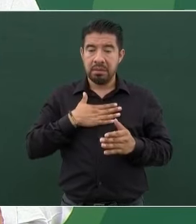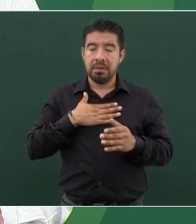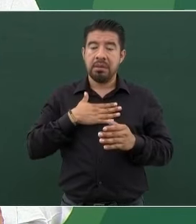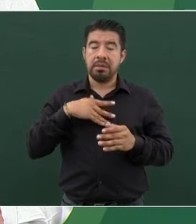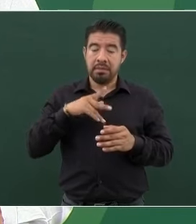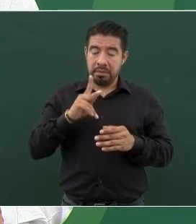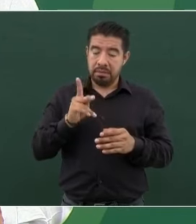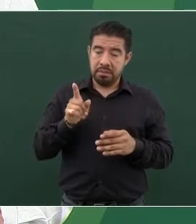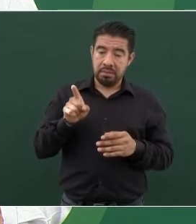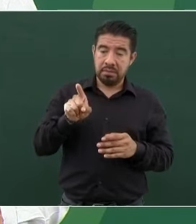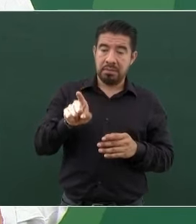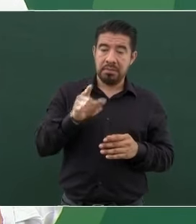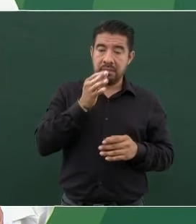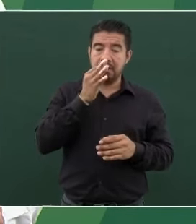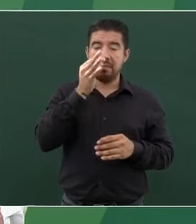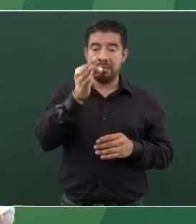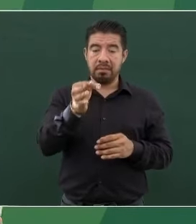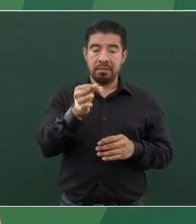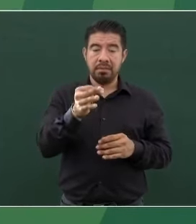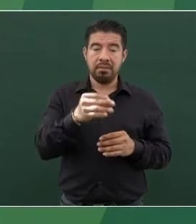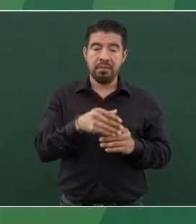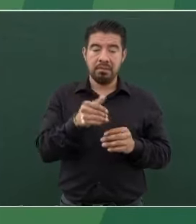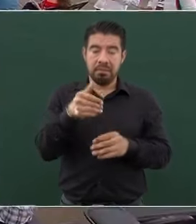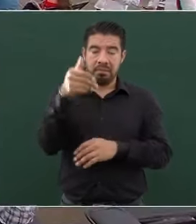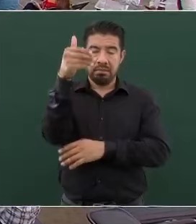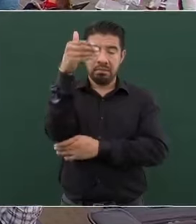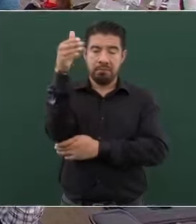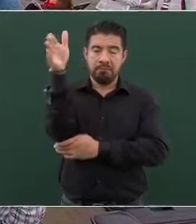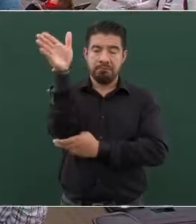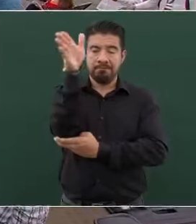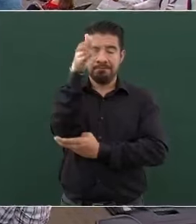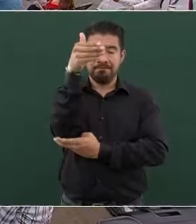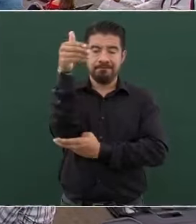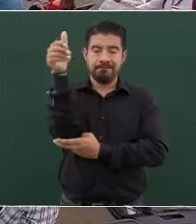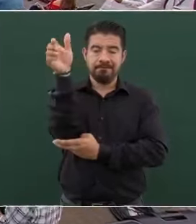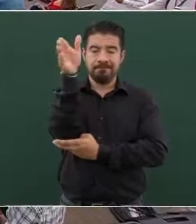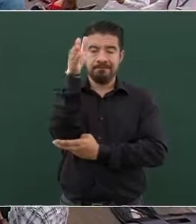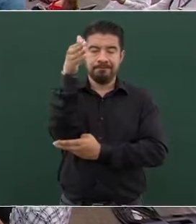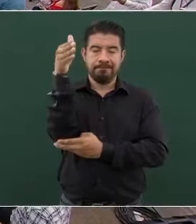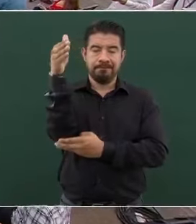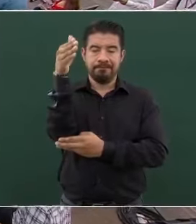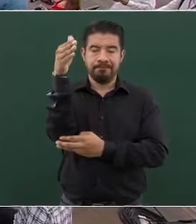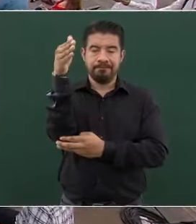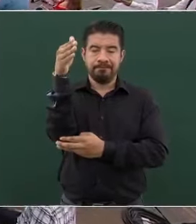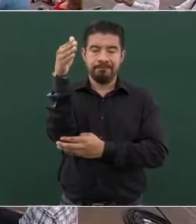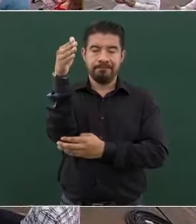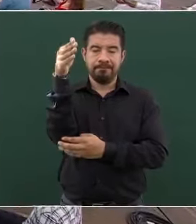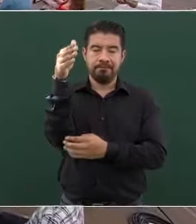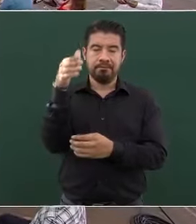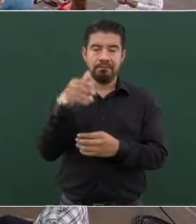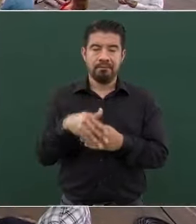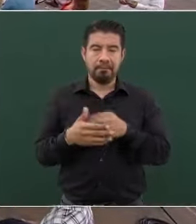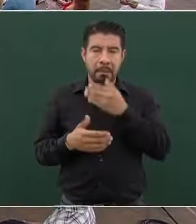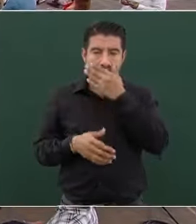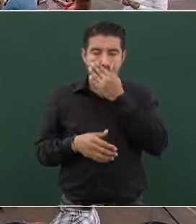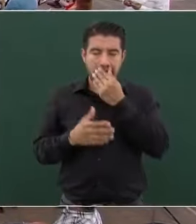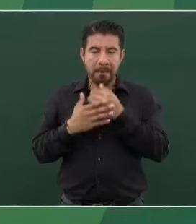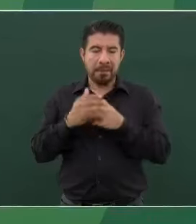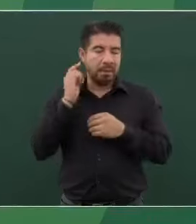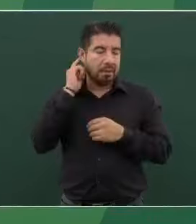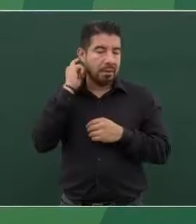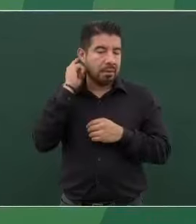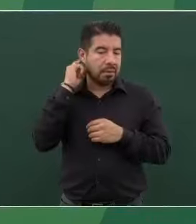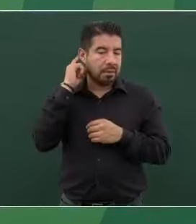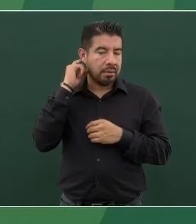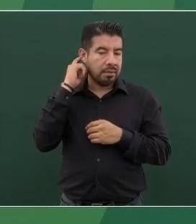es que se hice la bandera, claro que se busque hacerlo en las